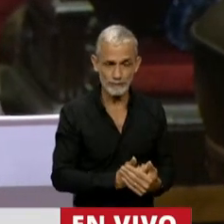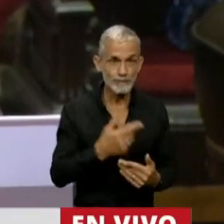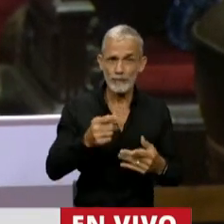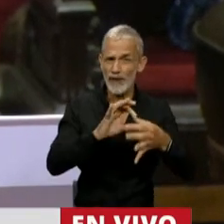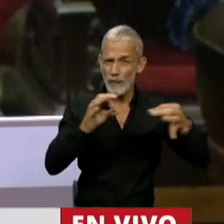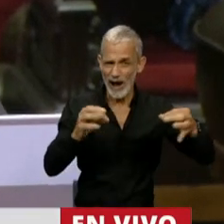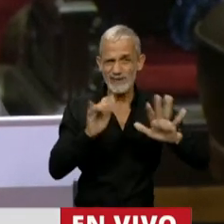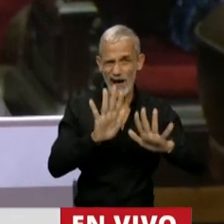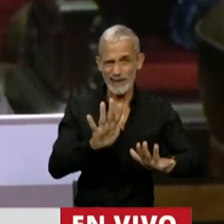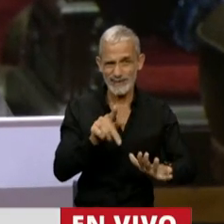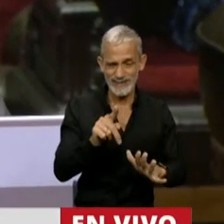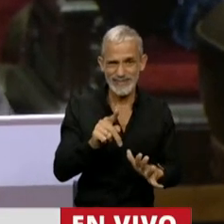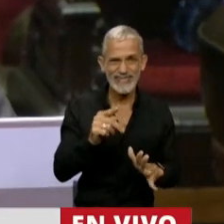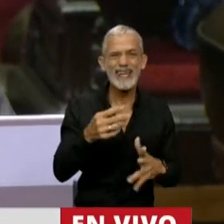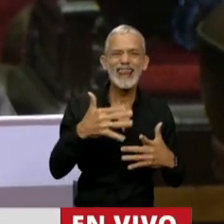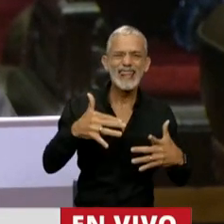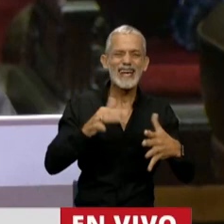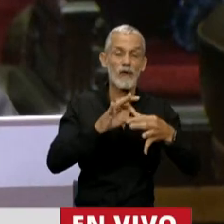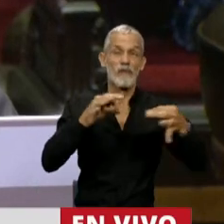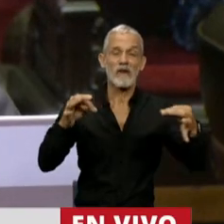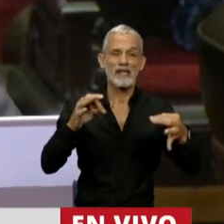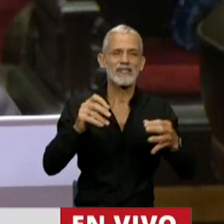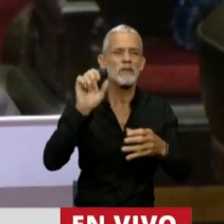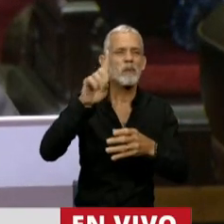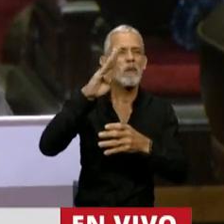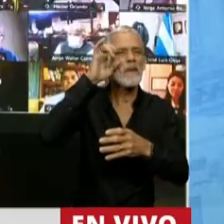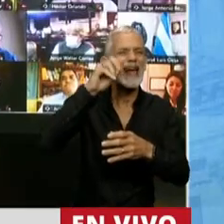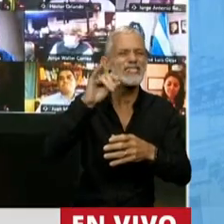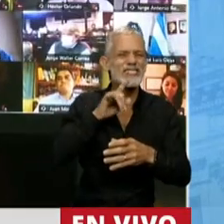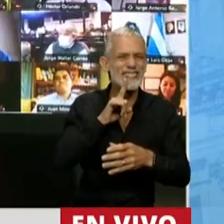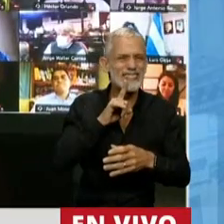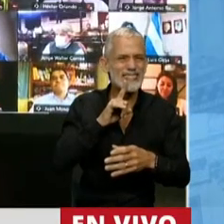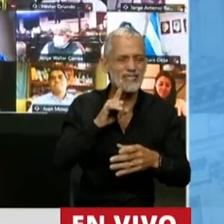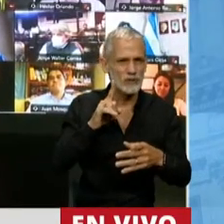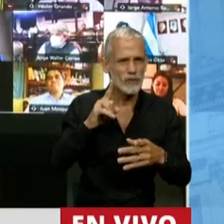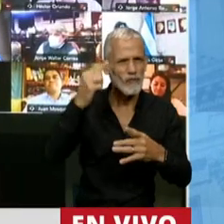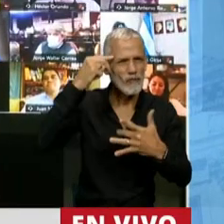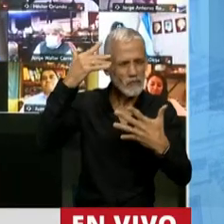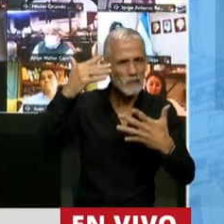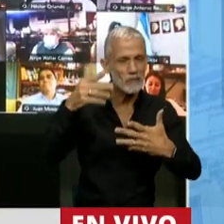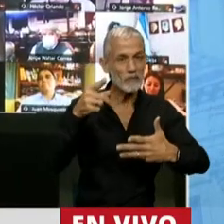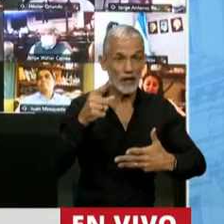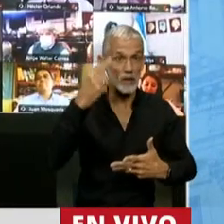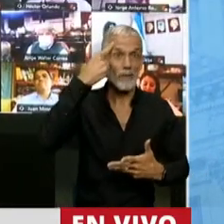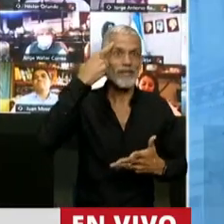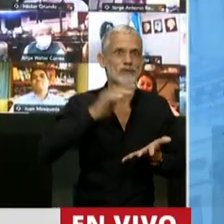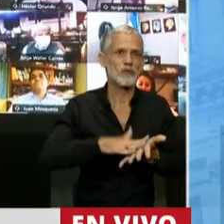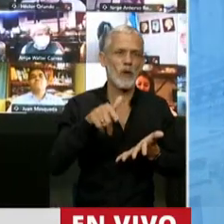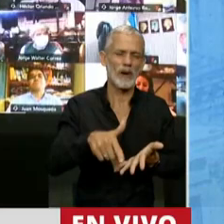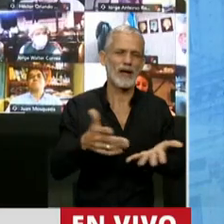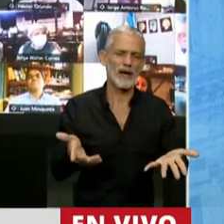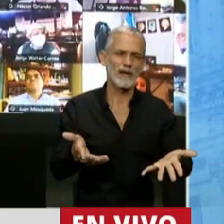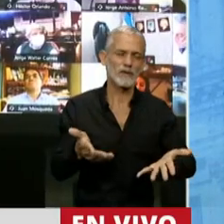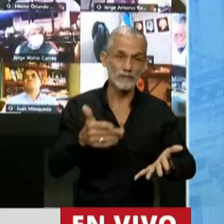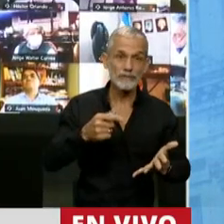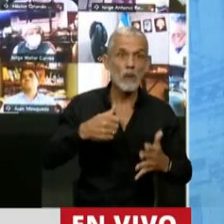Parafraseando a una frase apócrifa, en realidad, de Brecht. Digo que piensen un poco en esto, sobre